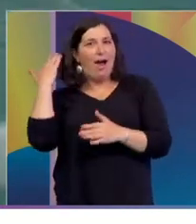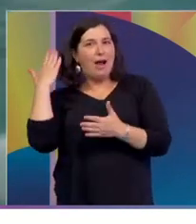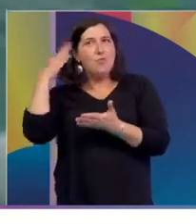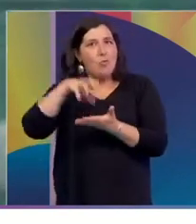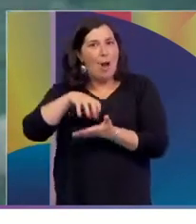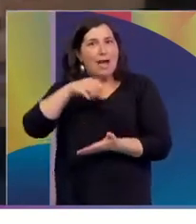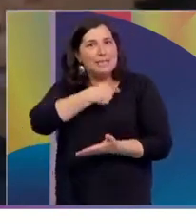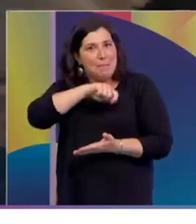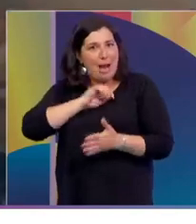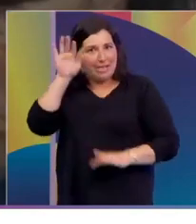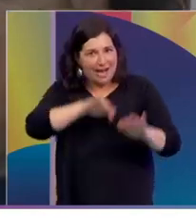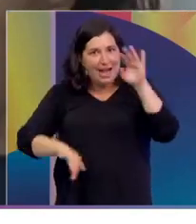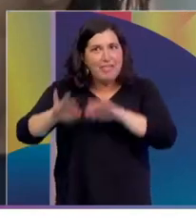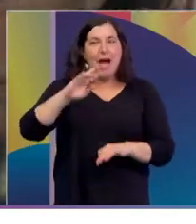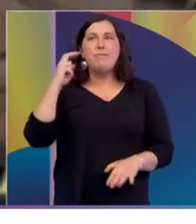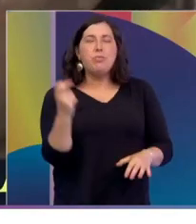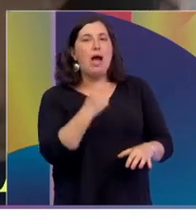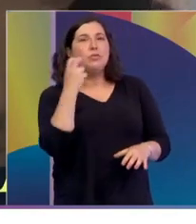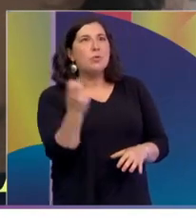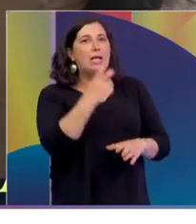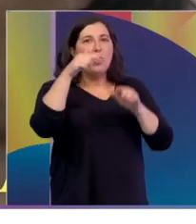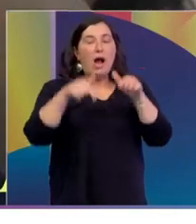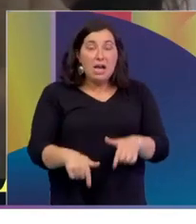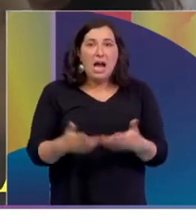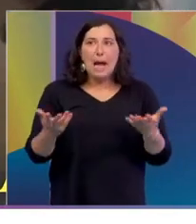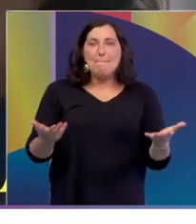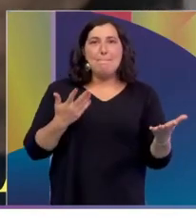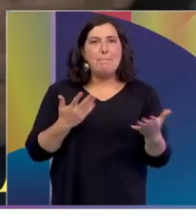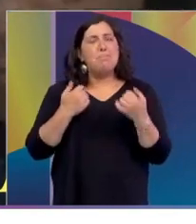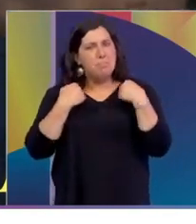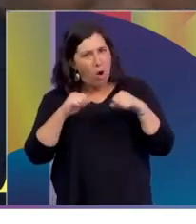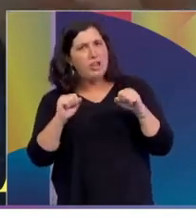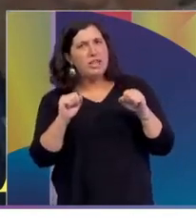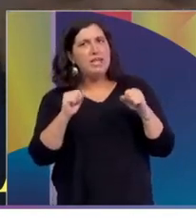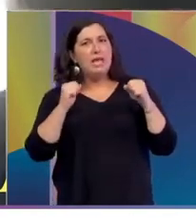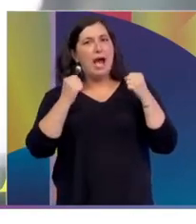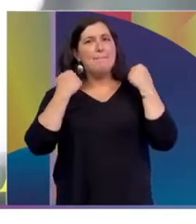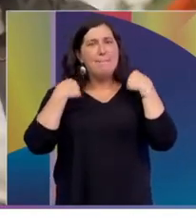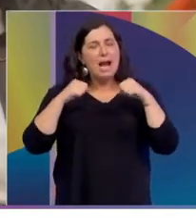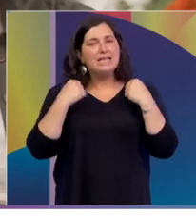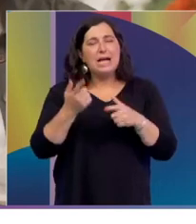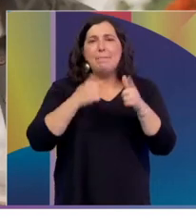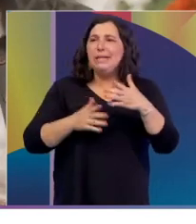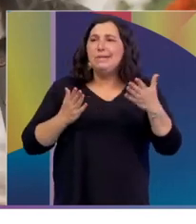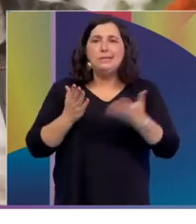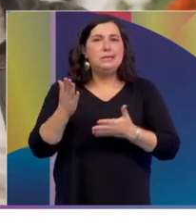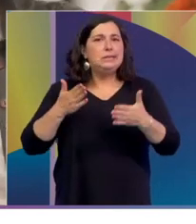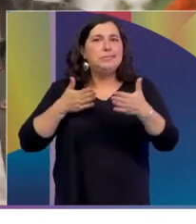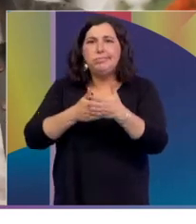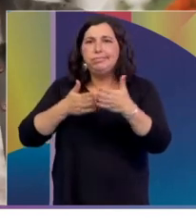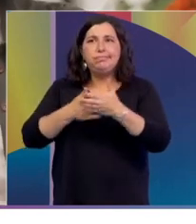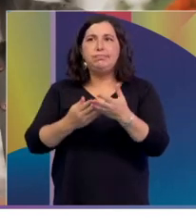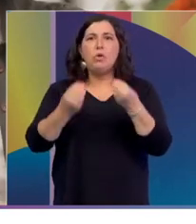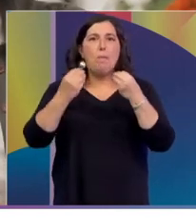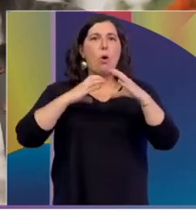distintos lugares. Y bueno, si bien podía practicar la natación, pero siempre existía la traba en la comunicación, ¿no?